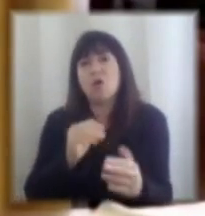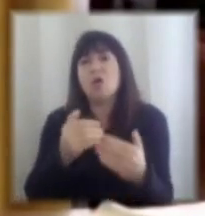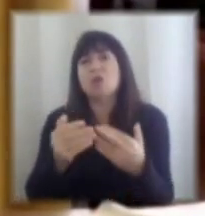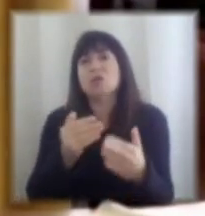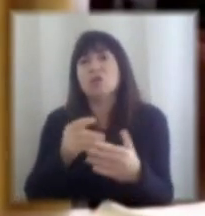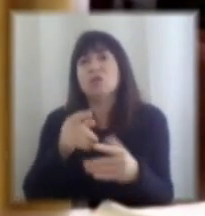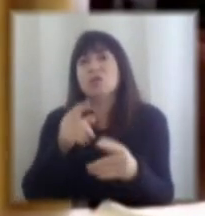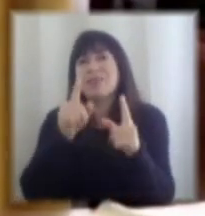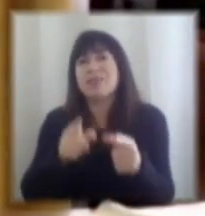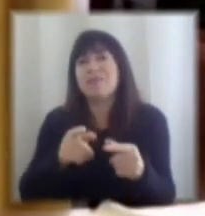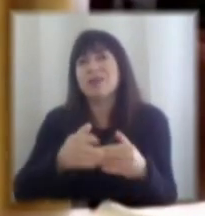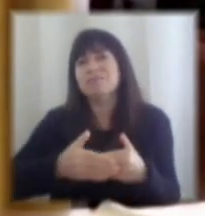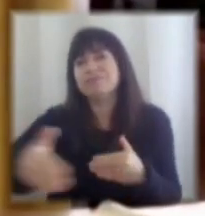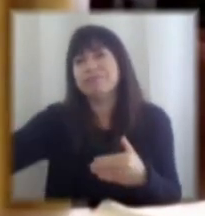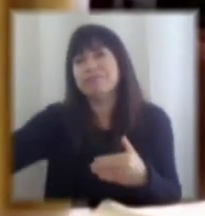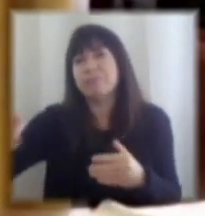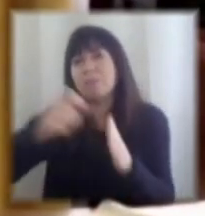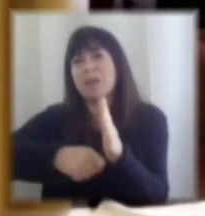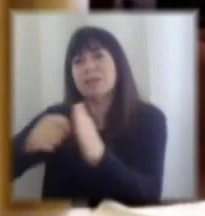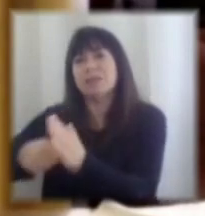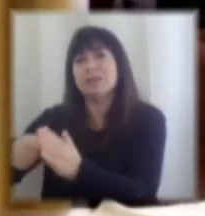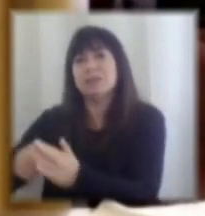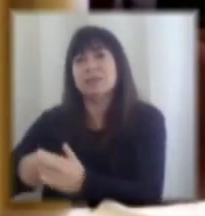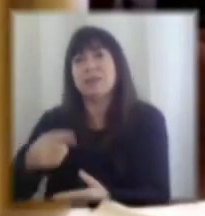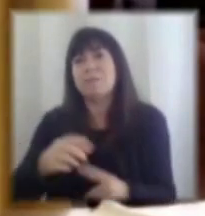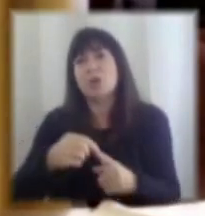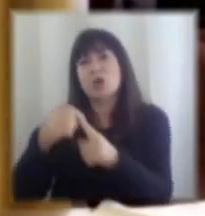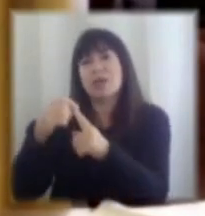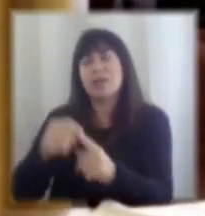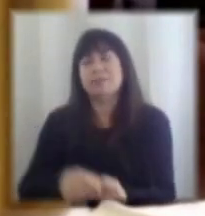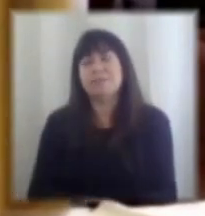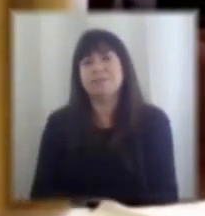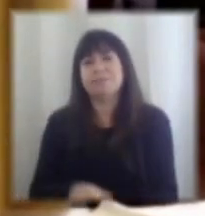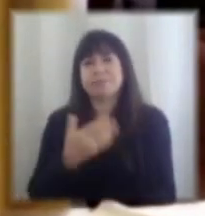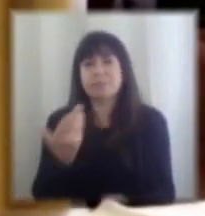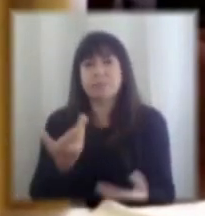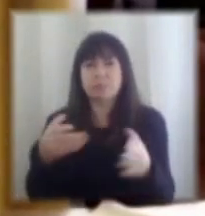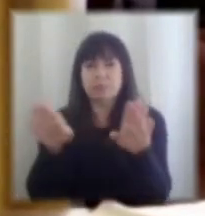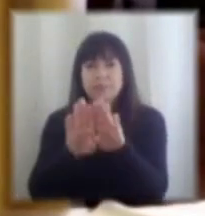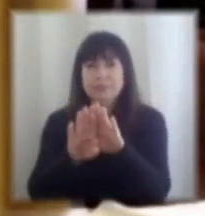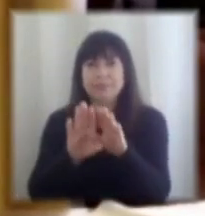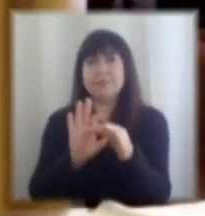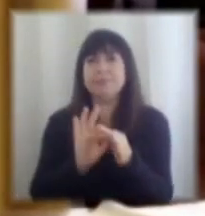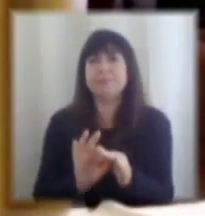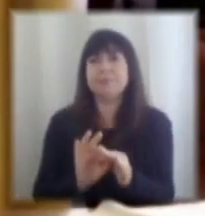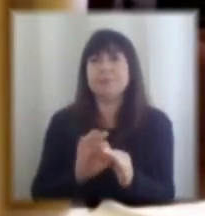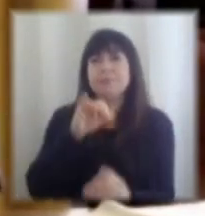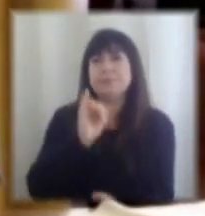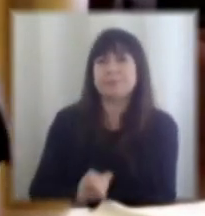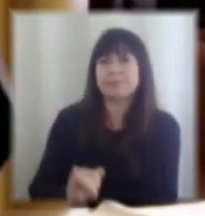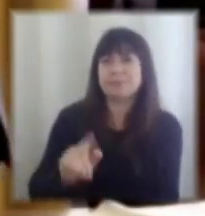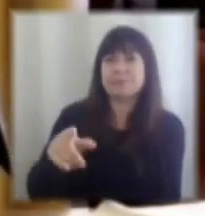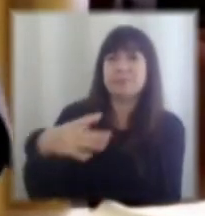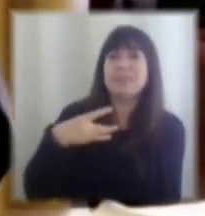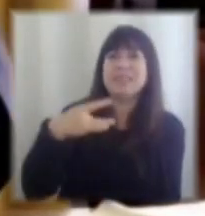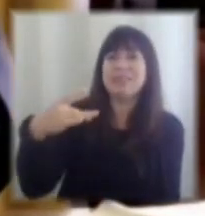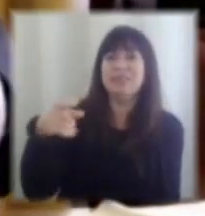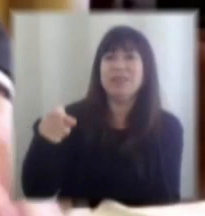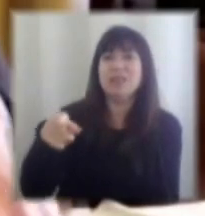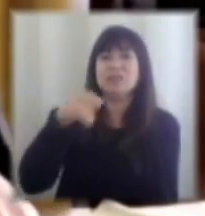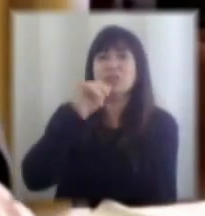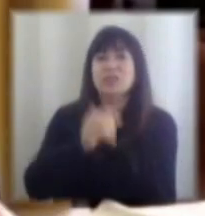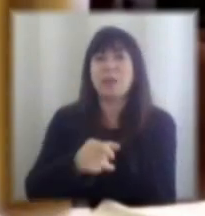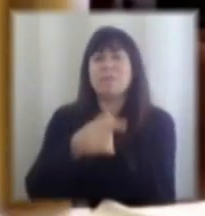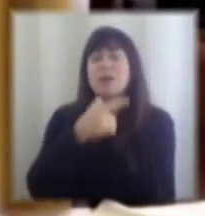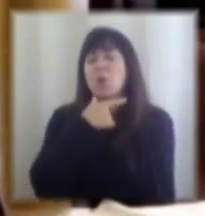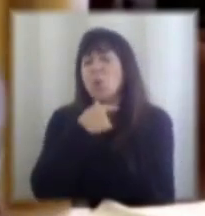los próximos meses y sobre todo el próximo año y como cierre bueno agradecer como siempre la invitación siempre es un